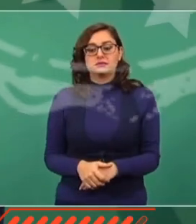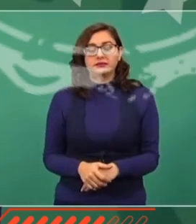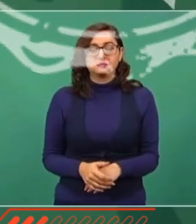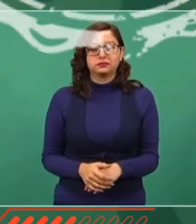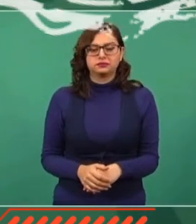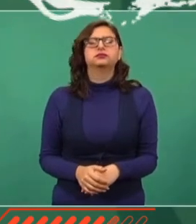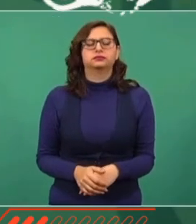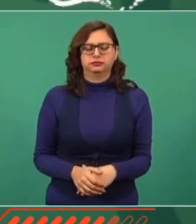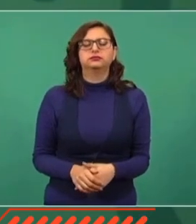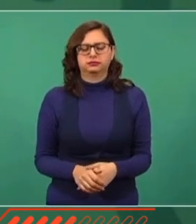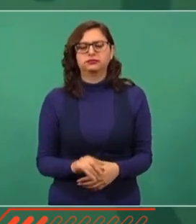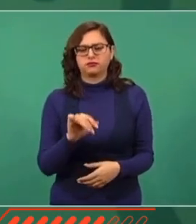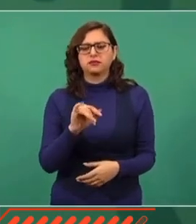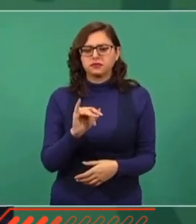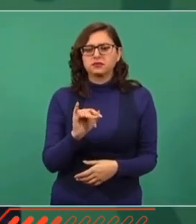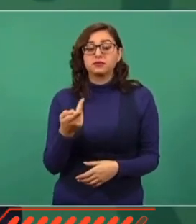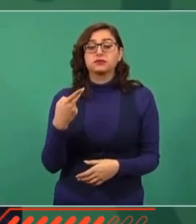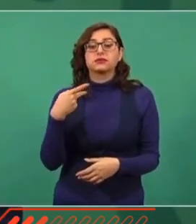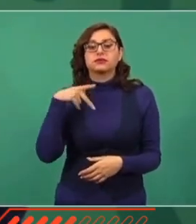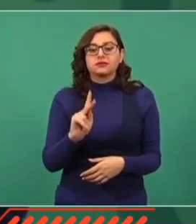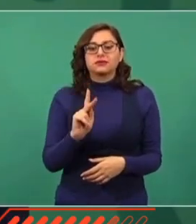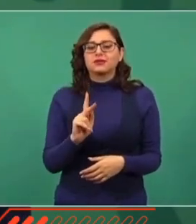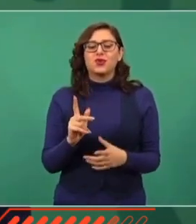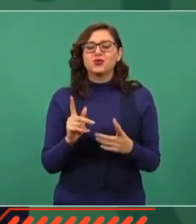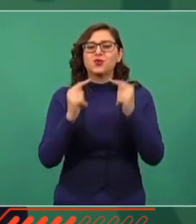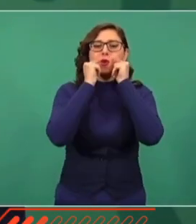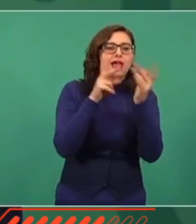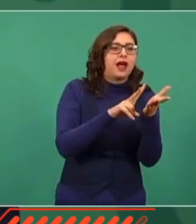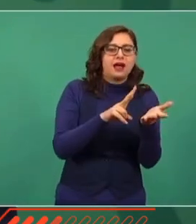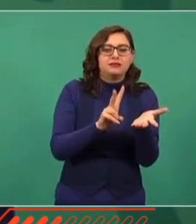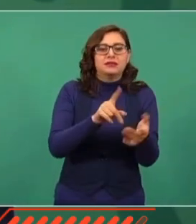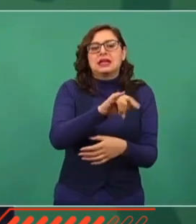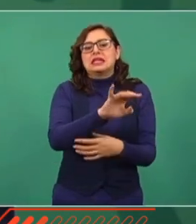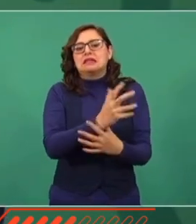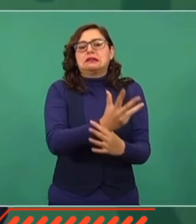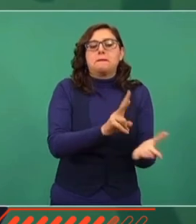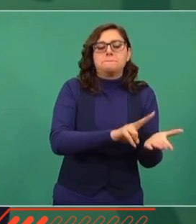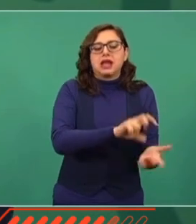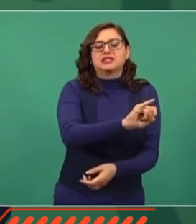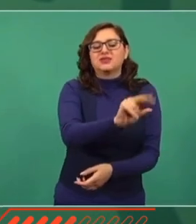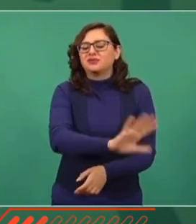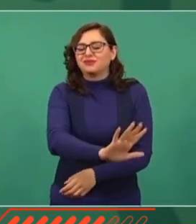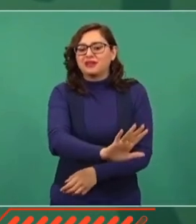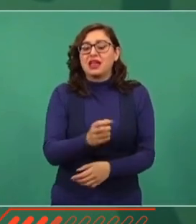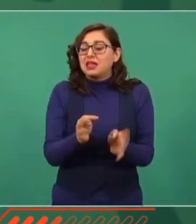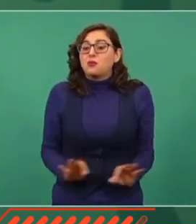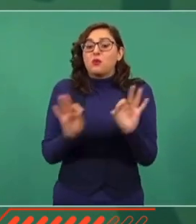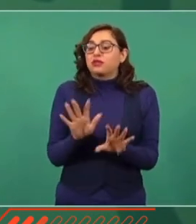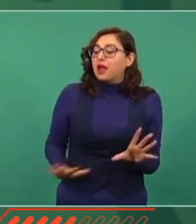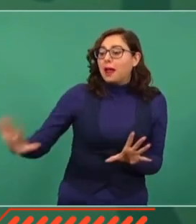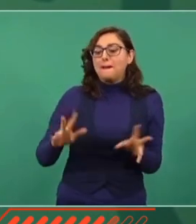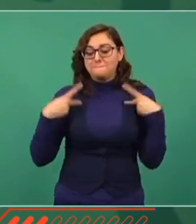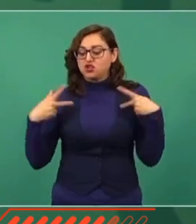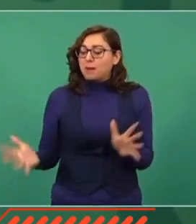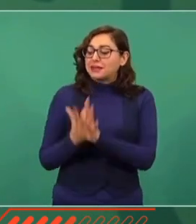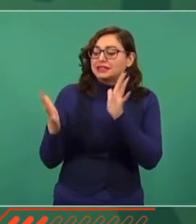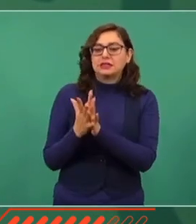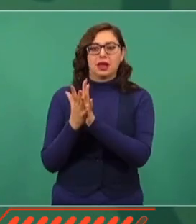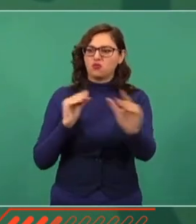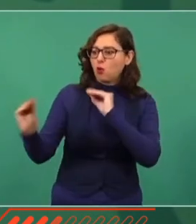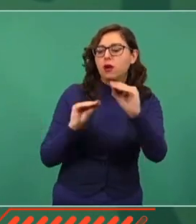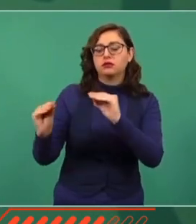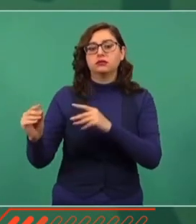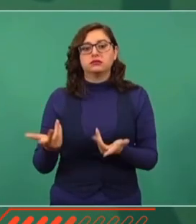Aquí sería lo importante el ejercicio, la práctica. Es decir, la democracia no puede estar secuestrada,